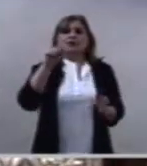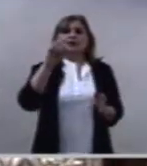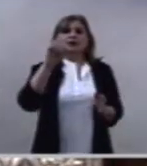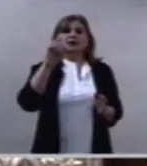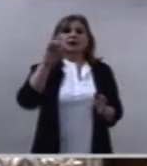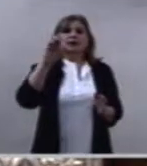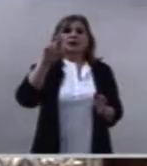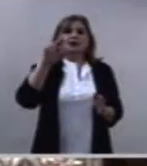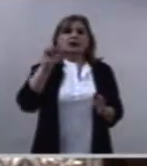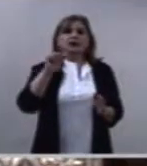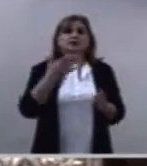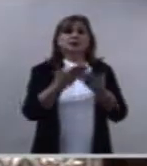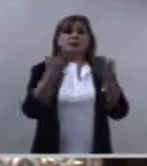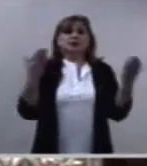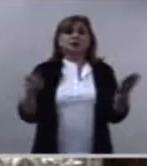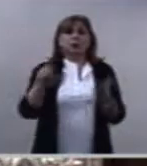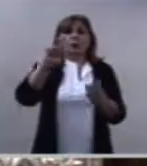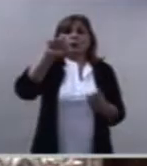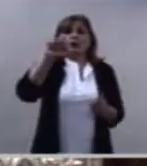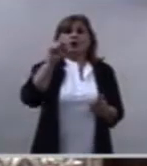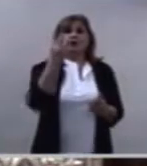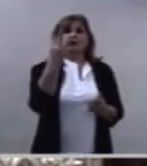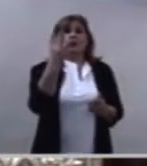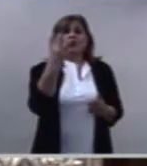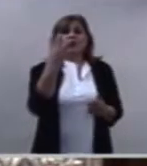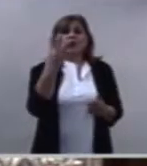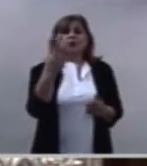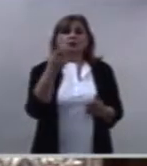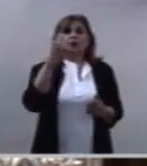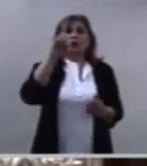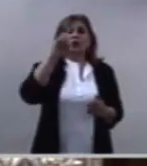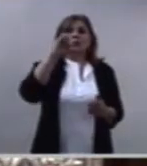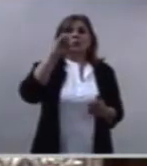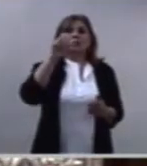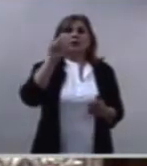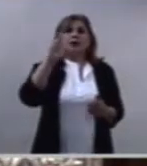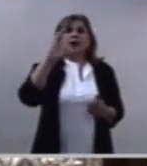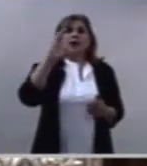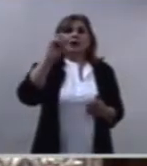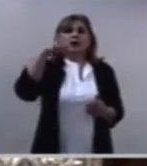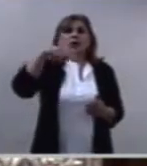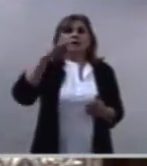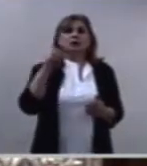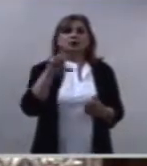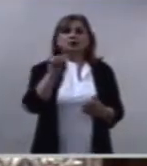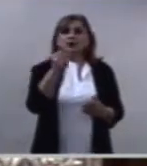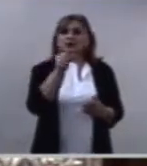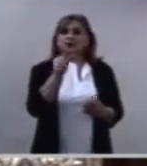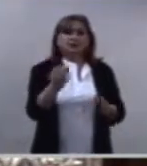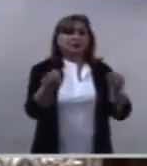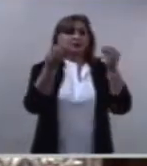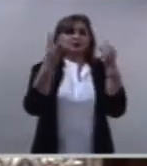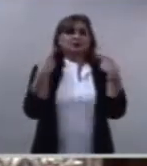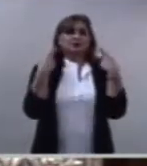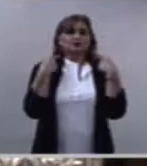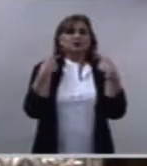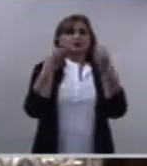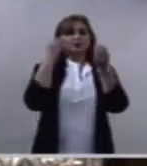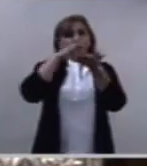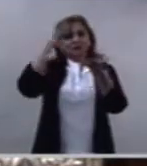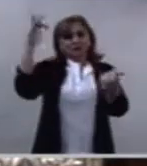diáconos en este mes de septiembre. Muy contento por este regalo